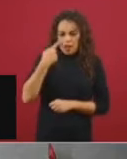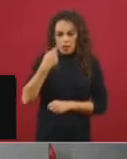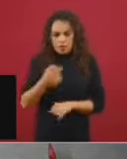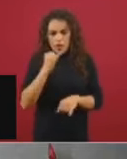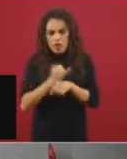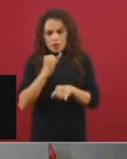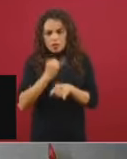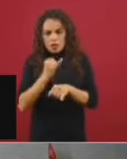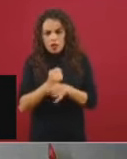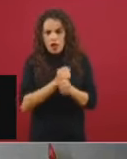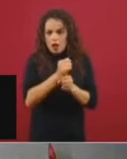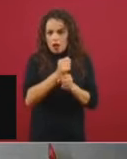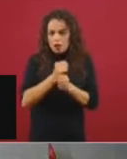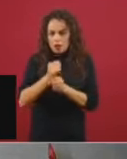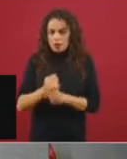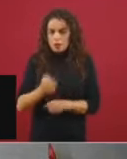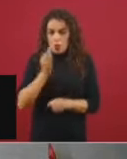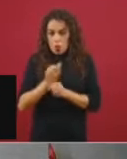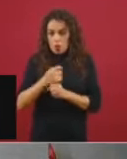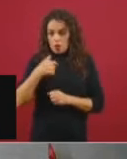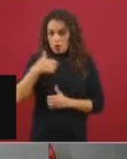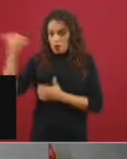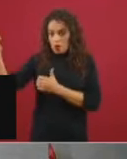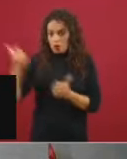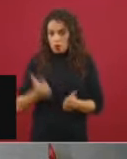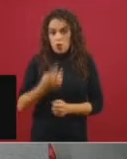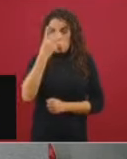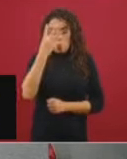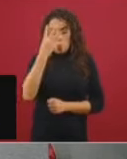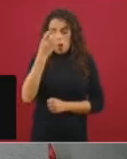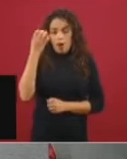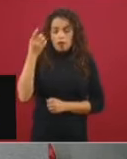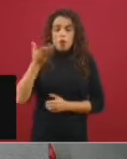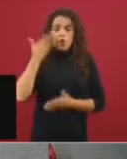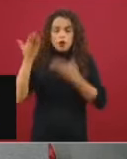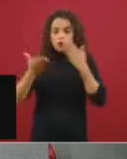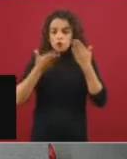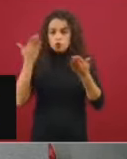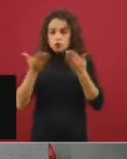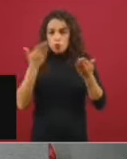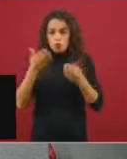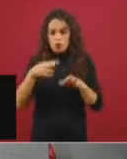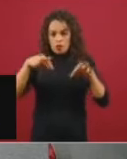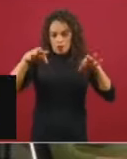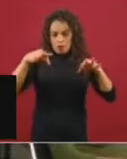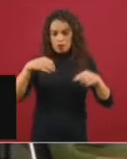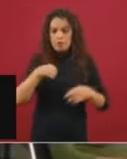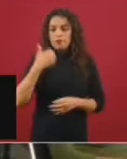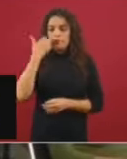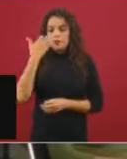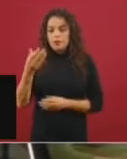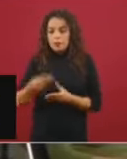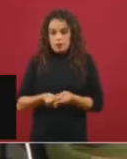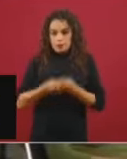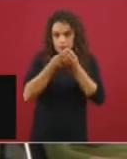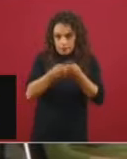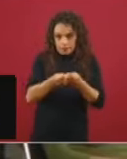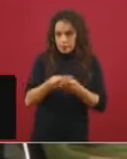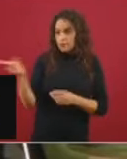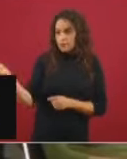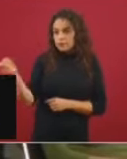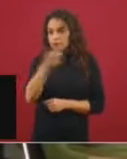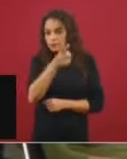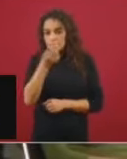cuatro estudios impresos, quería ver si usted y el secretario me pueden hacer favor de